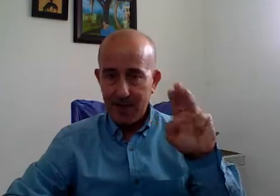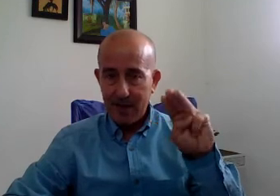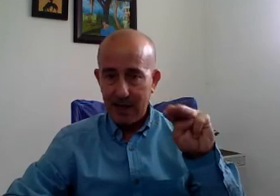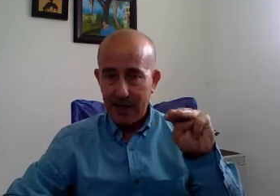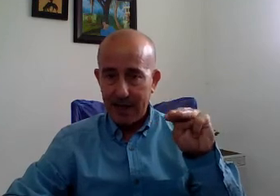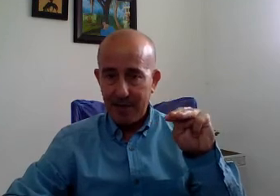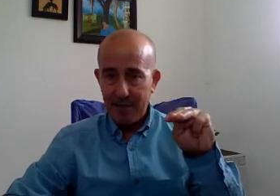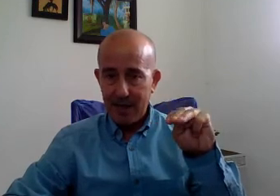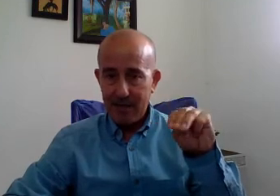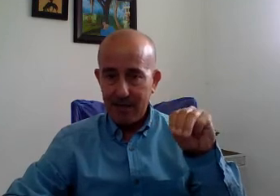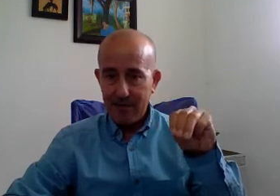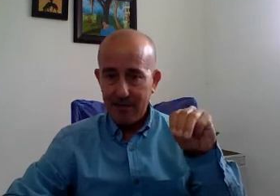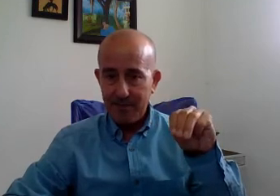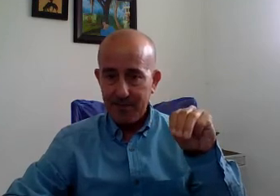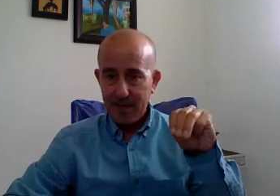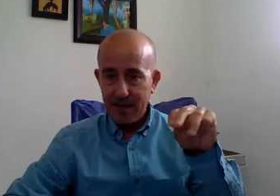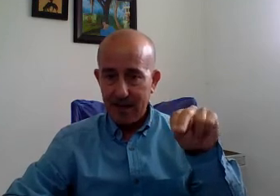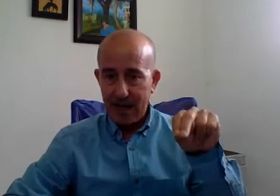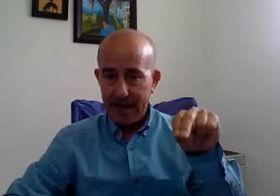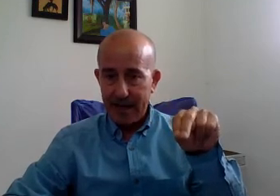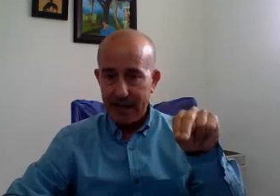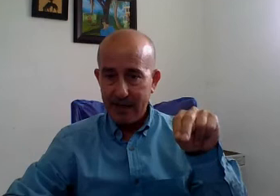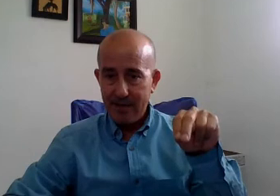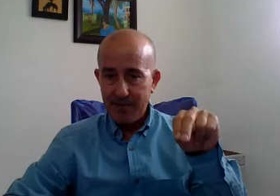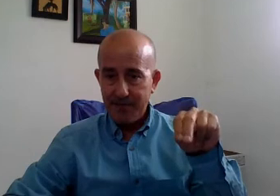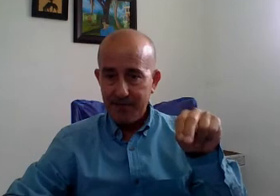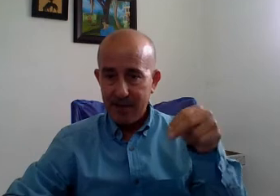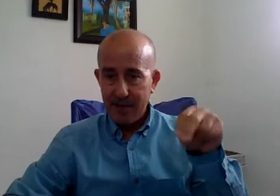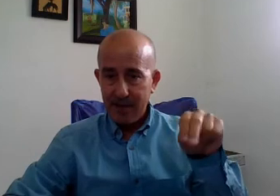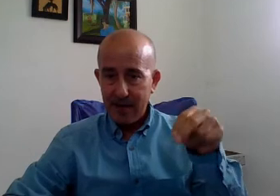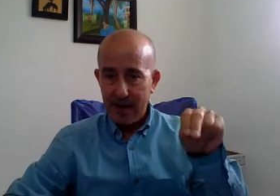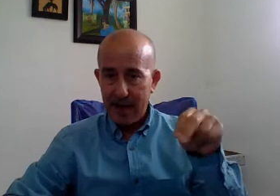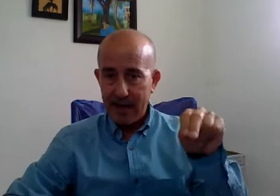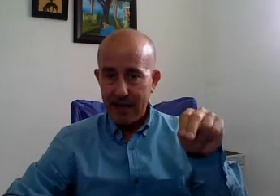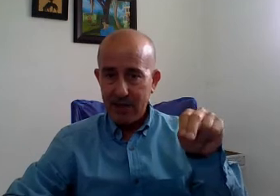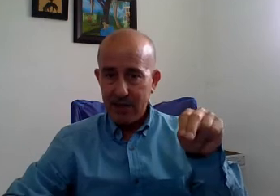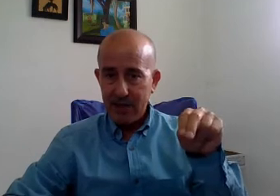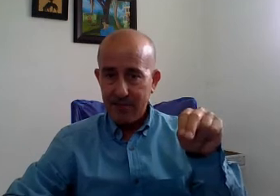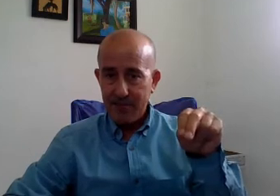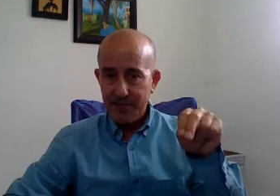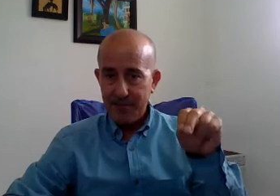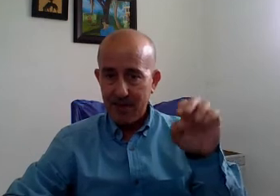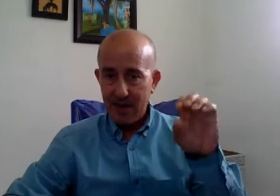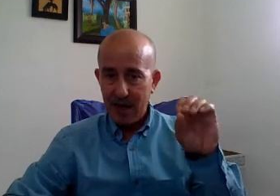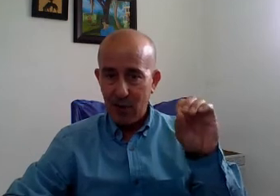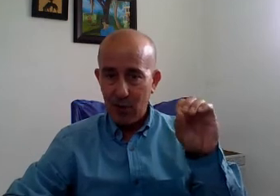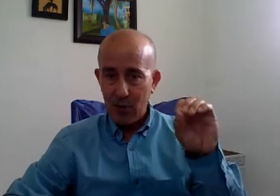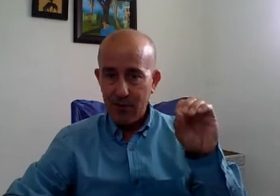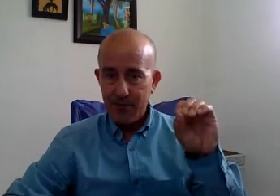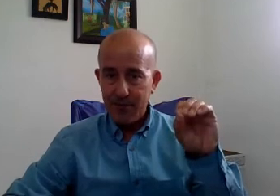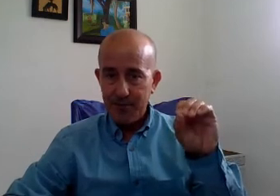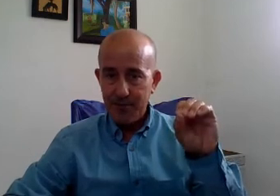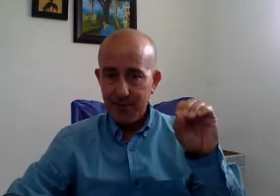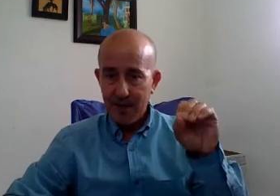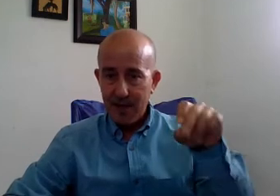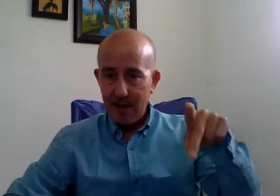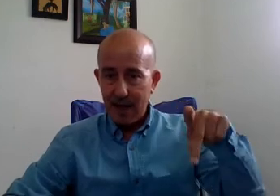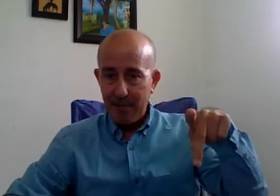la M, la N, la N, la N,